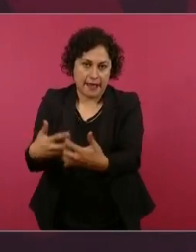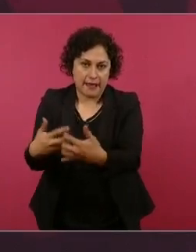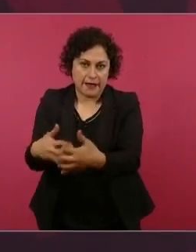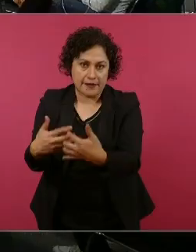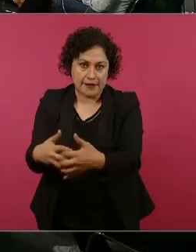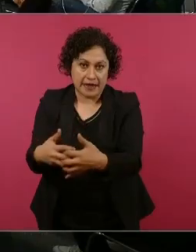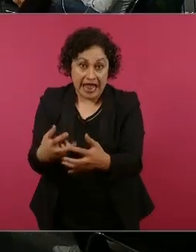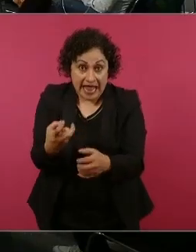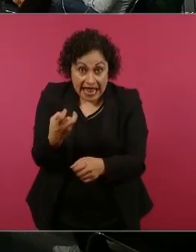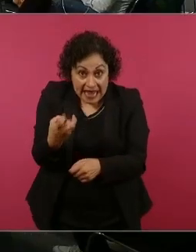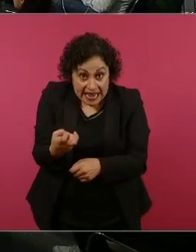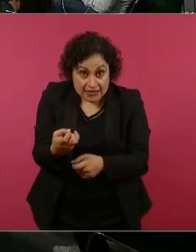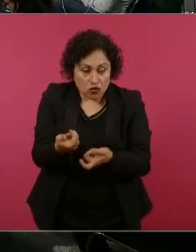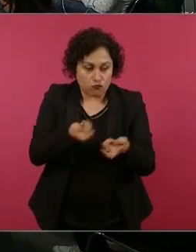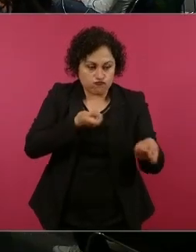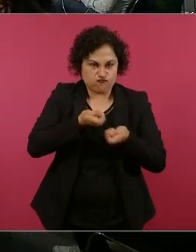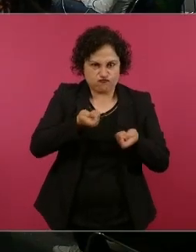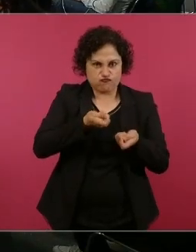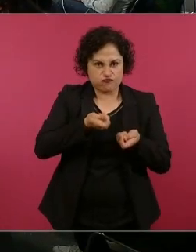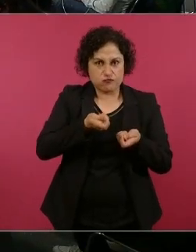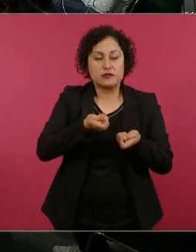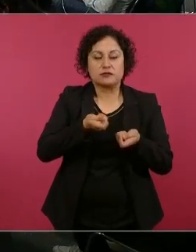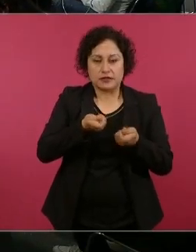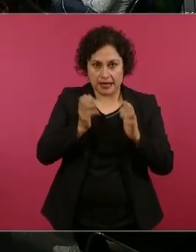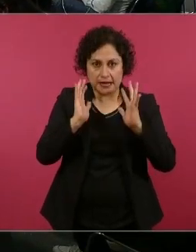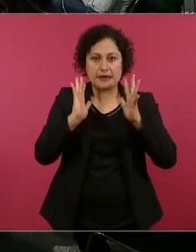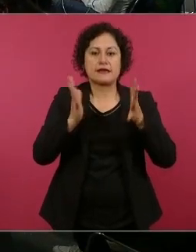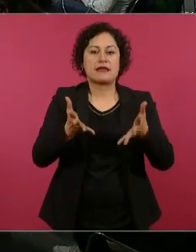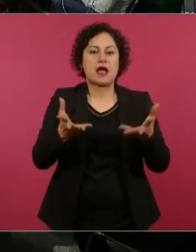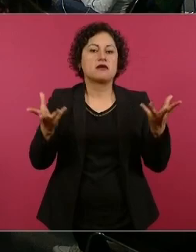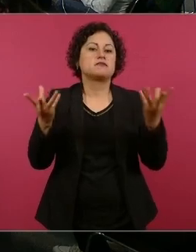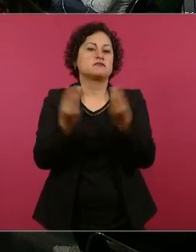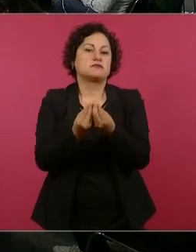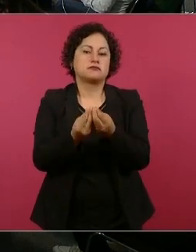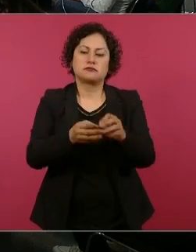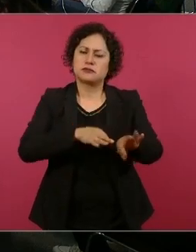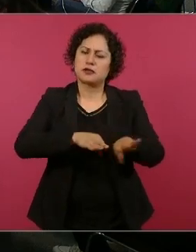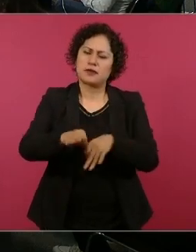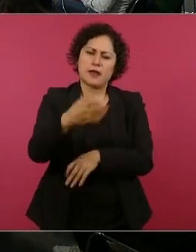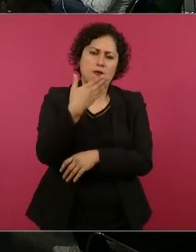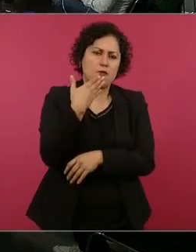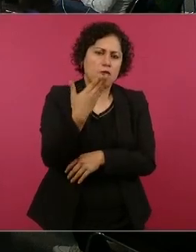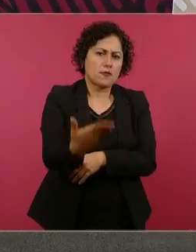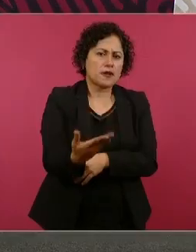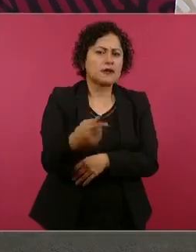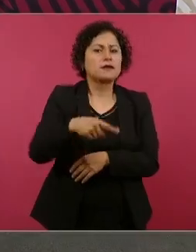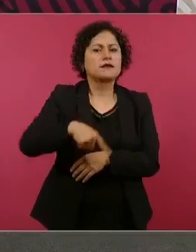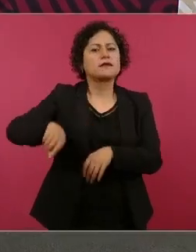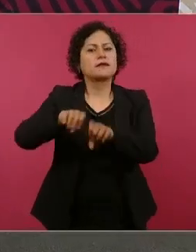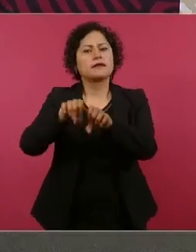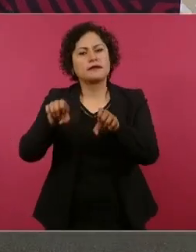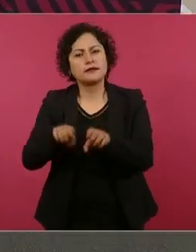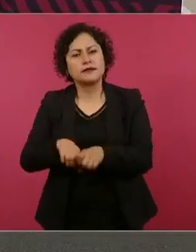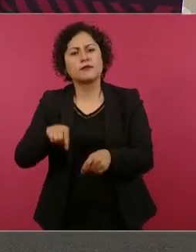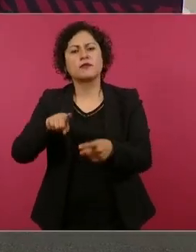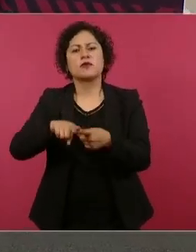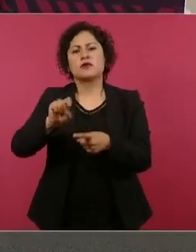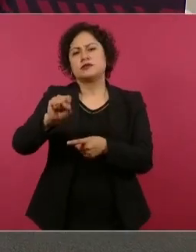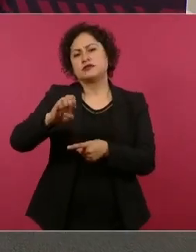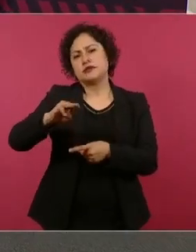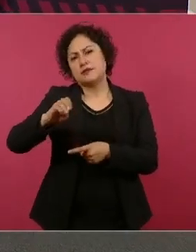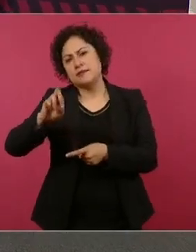buen trabajo en ese sentido, con Marina, con COFEPRIS, con otras